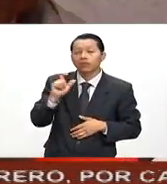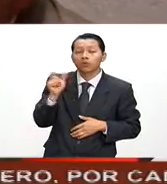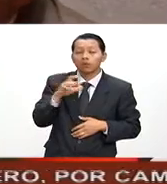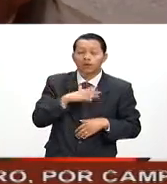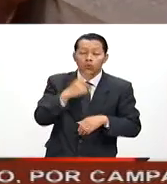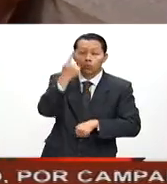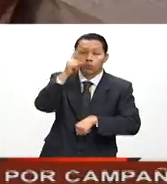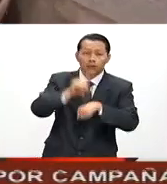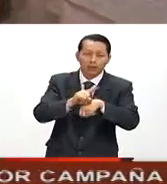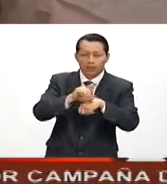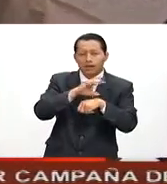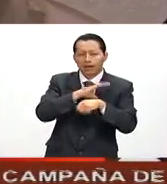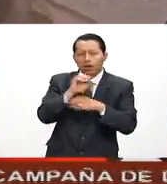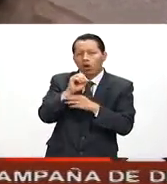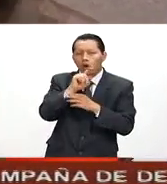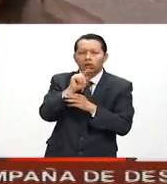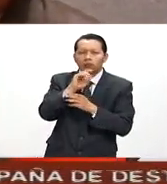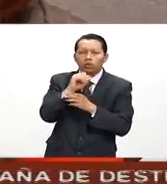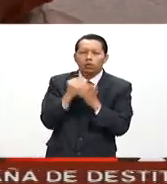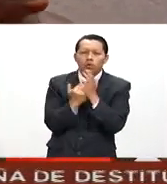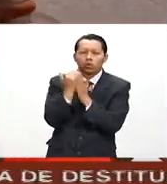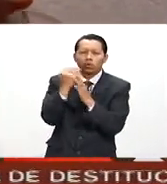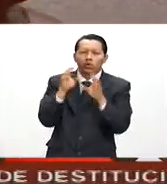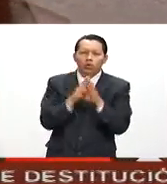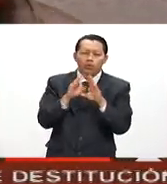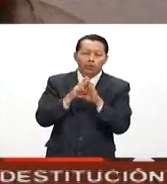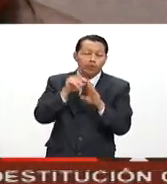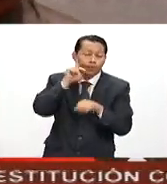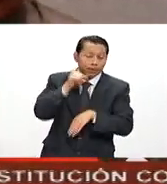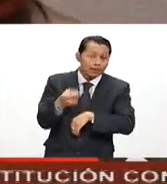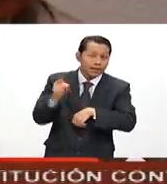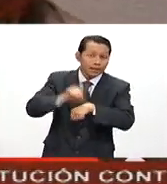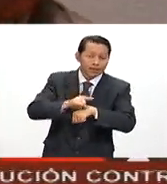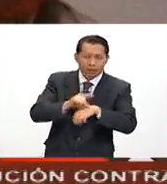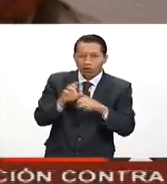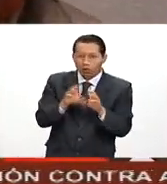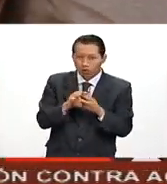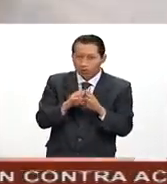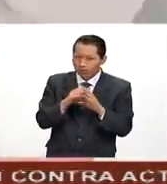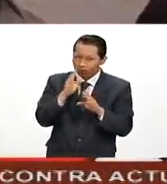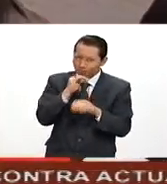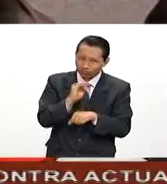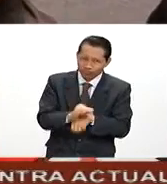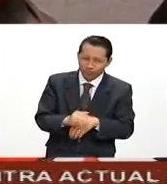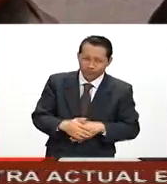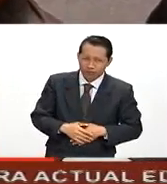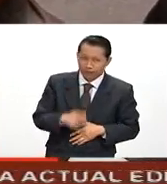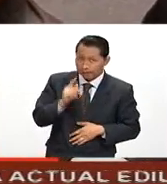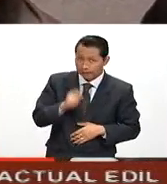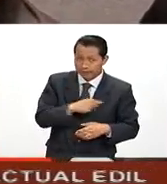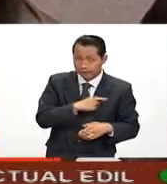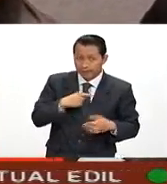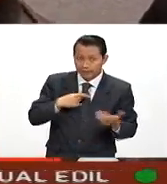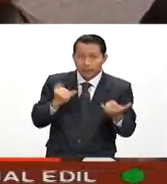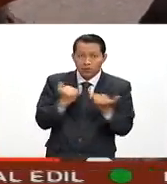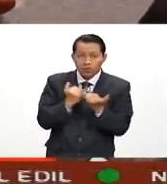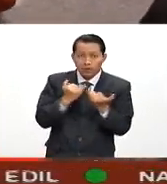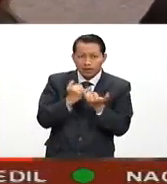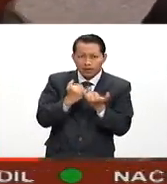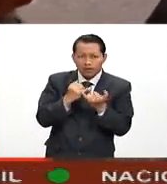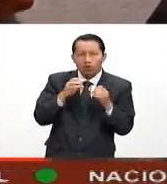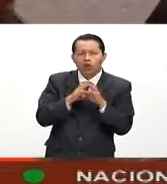ozono, el parar la circulación al día siguiente no es tan efectivo. También hay que hacerle mucho caso a las